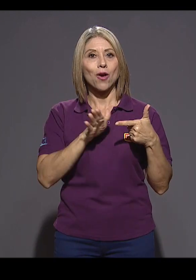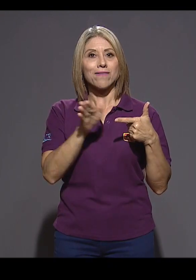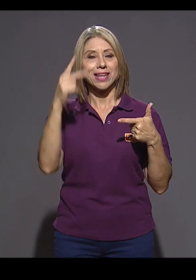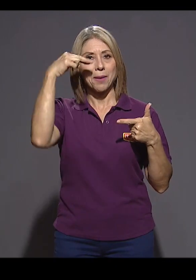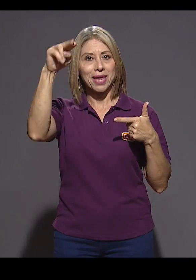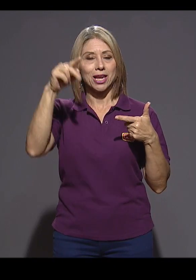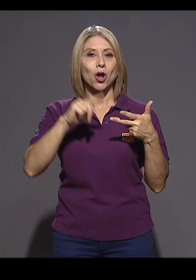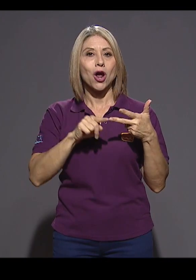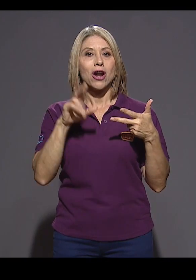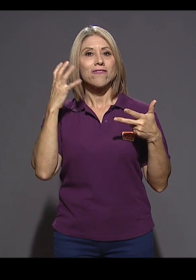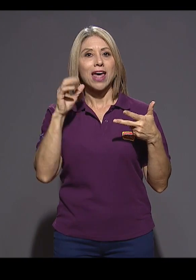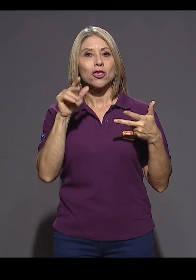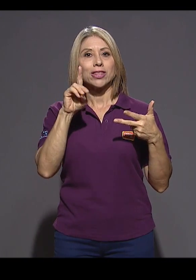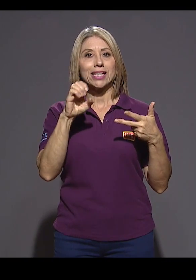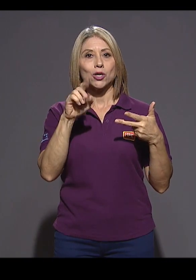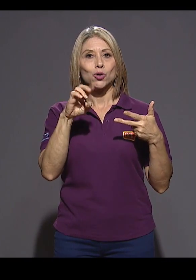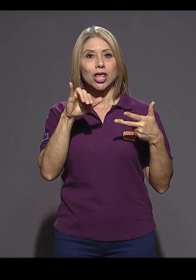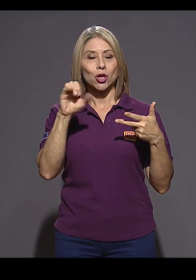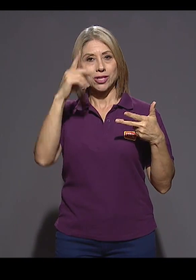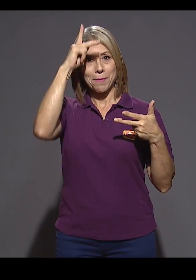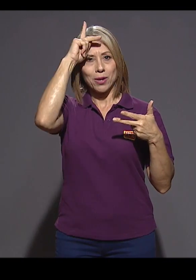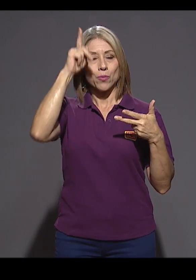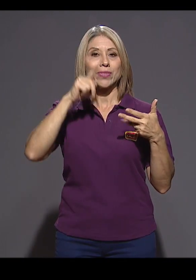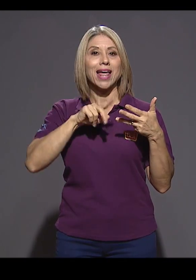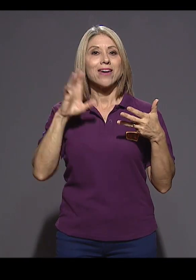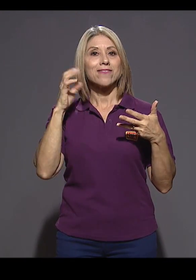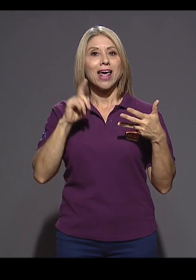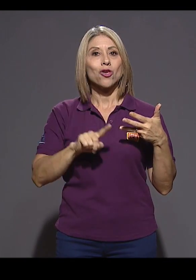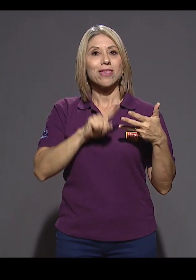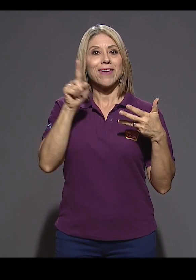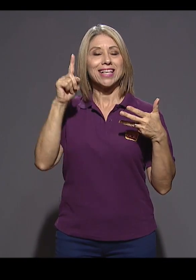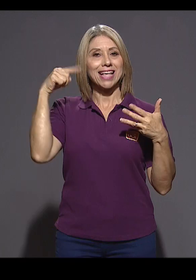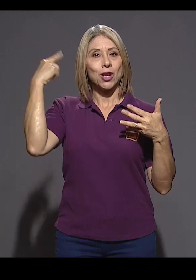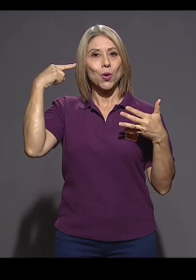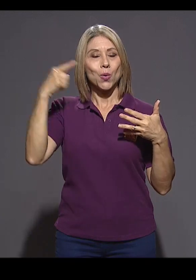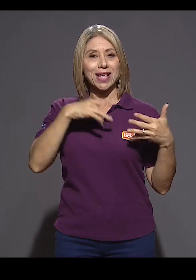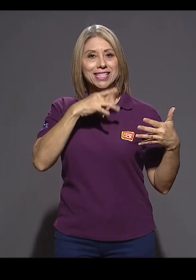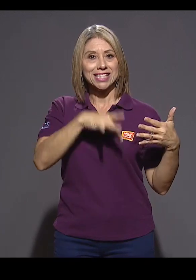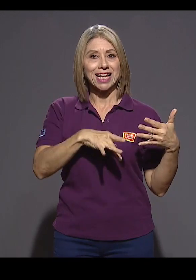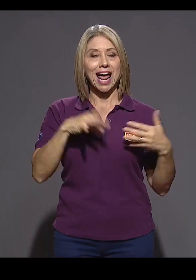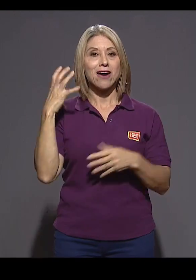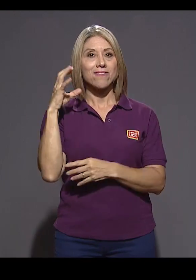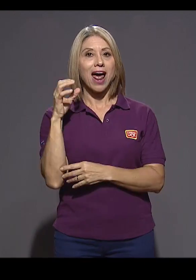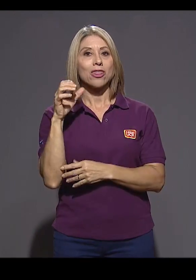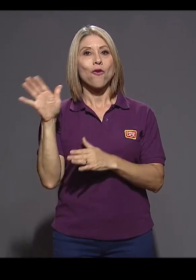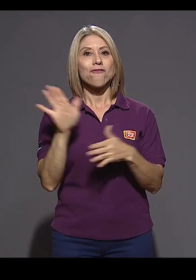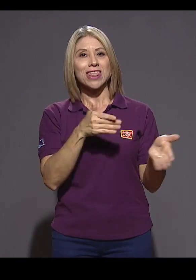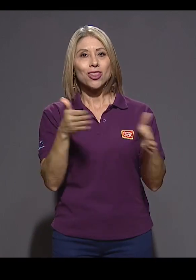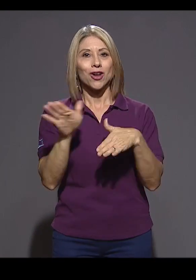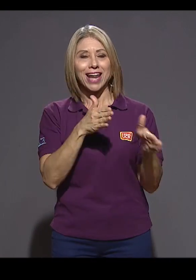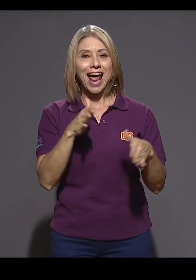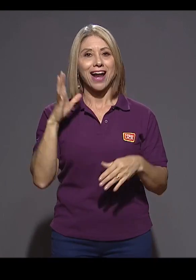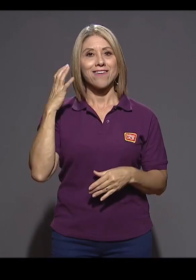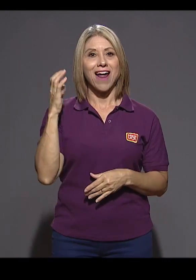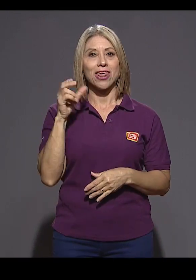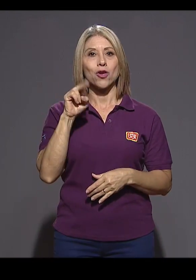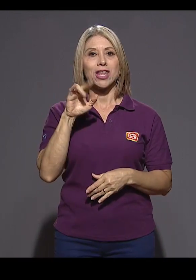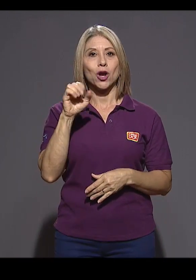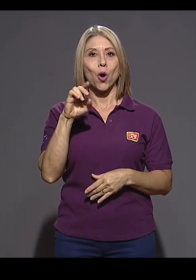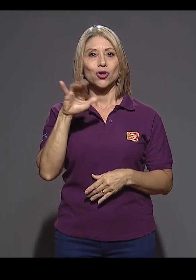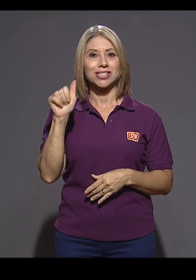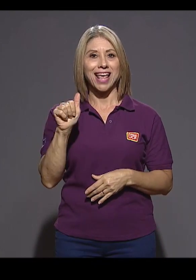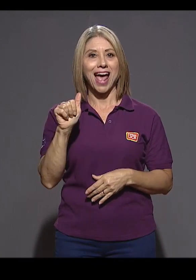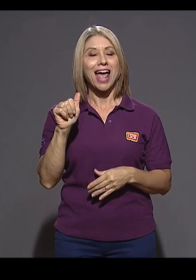Radio Descocidos en Perú, Radio Diferencia y Radio Estación Locura en Chile, Radio La Ventolera, Radio Nicosia,